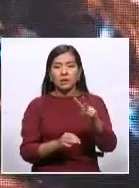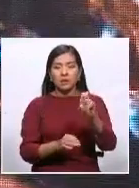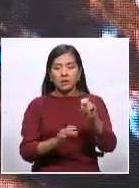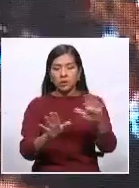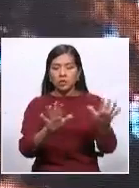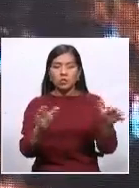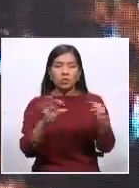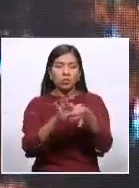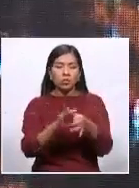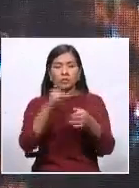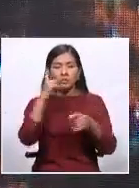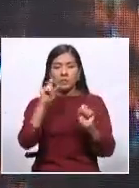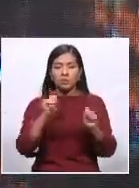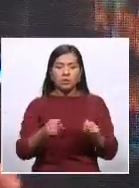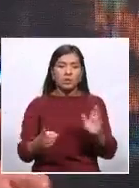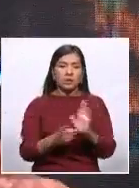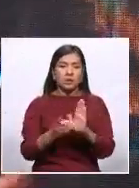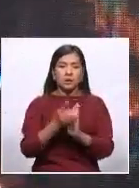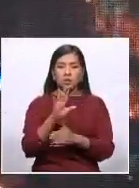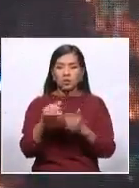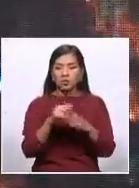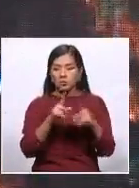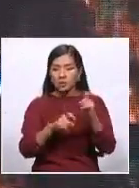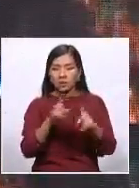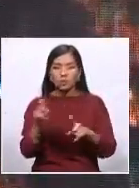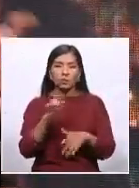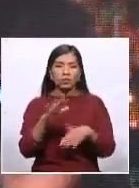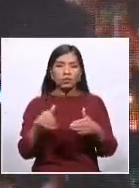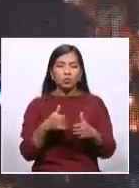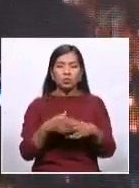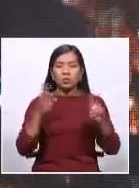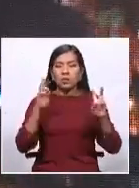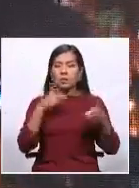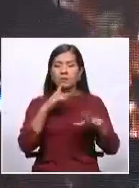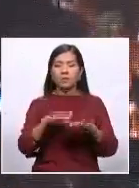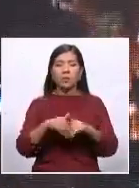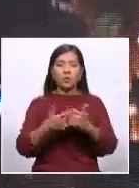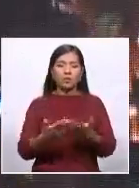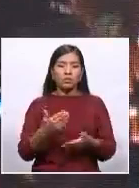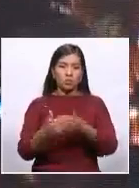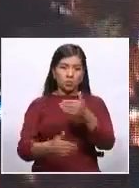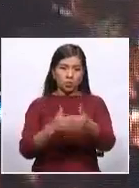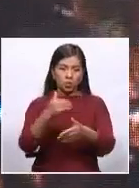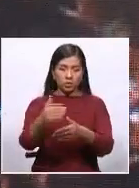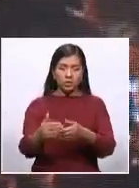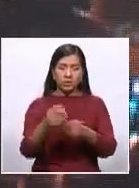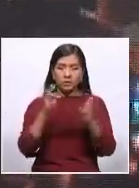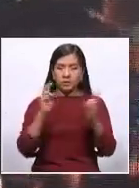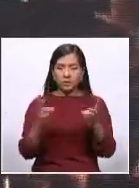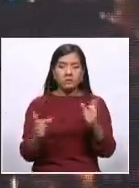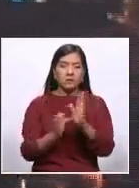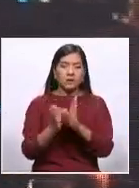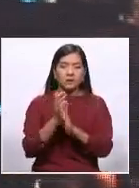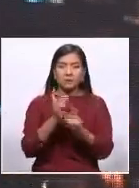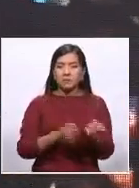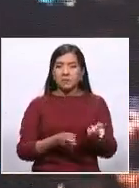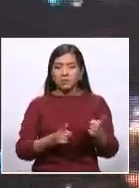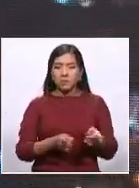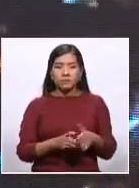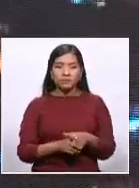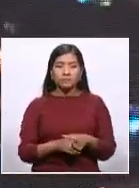desarrollar la elaboración el proceso del censo mismo